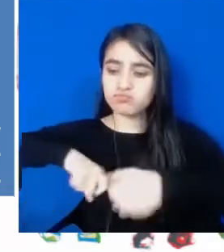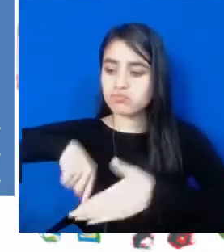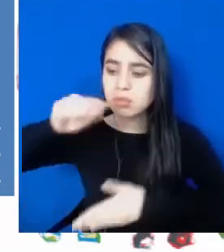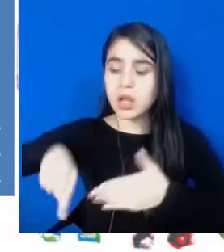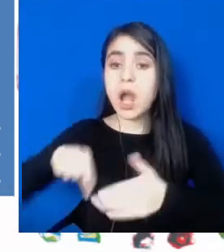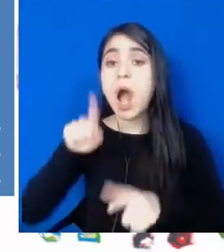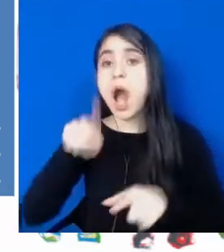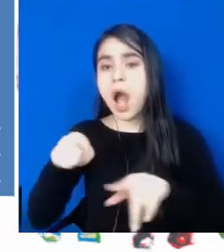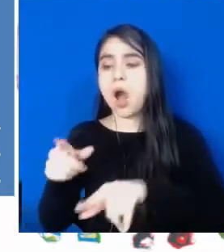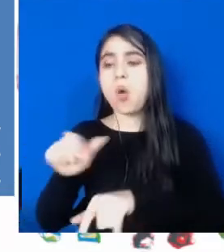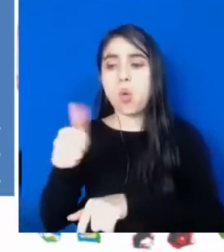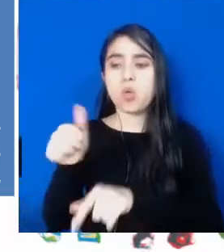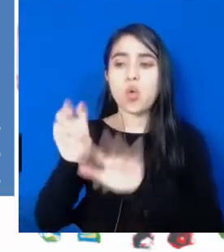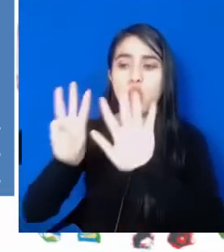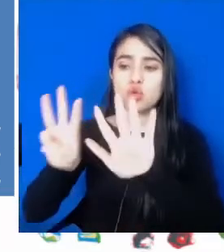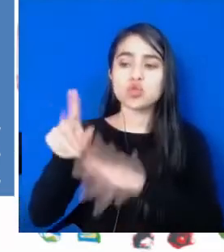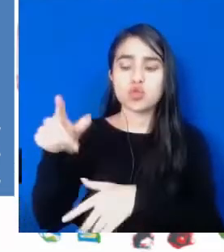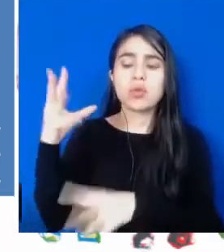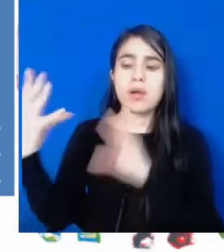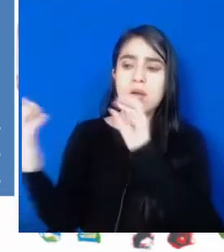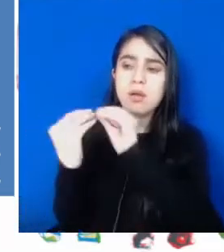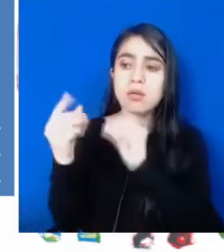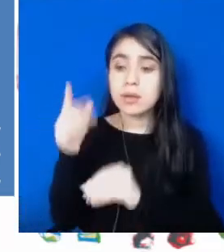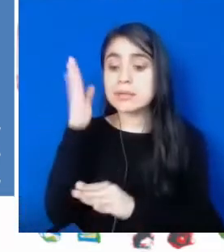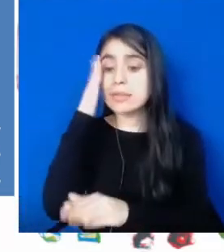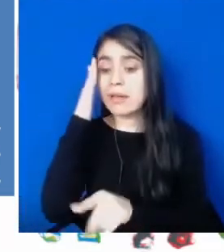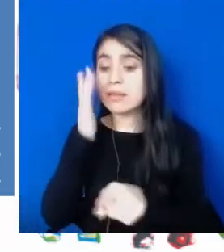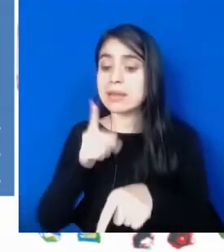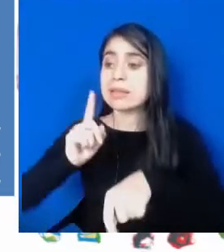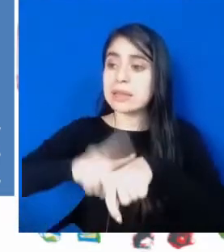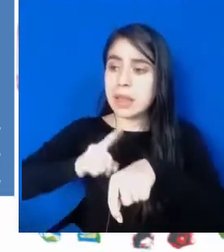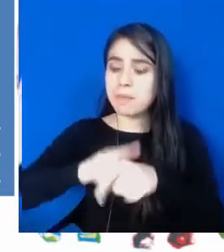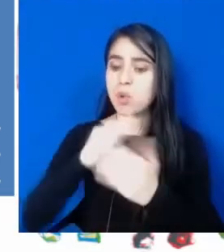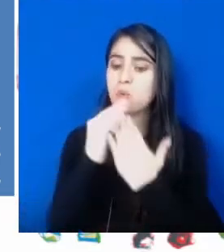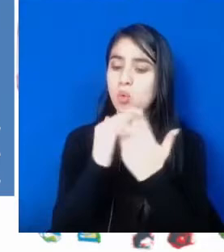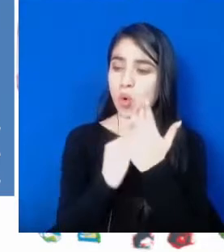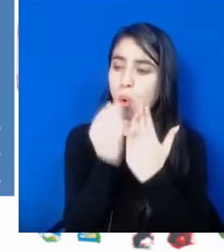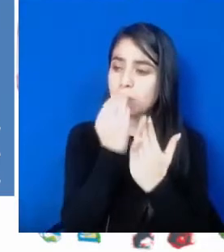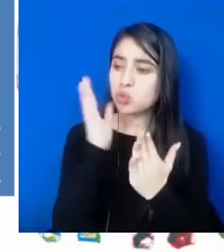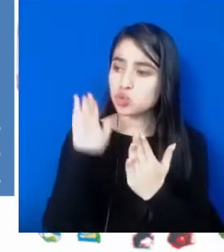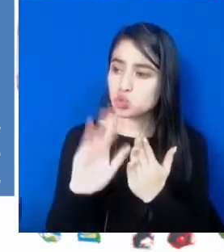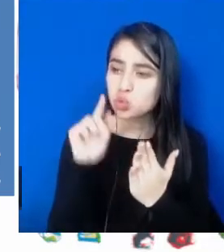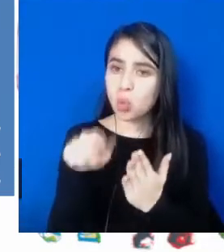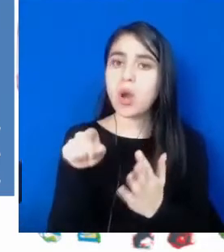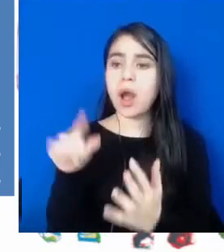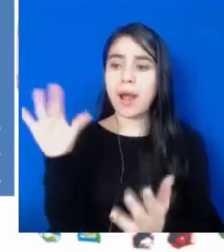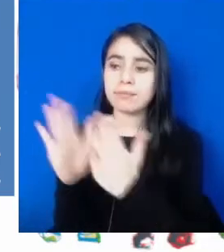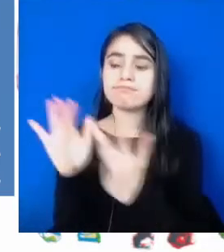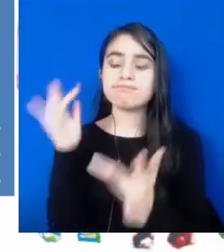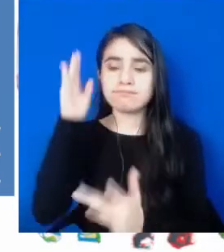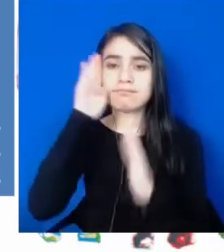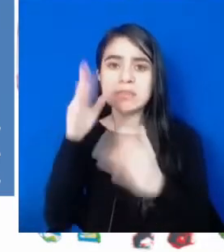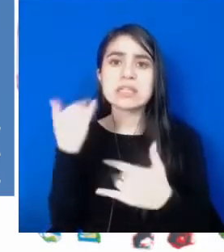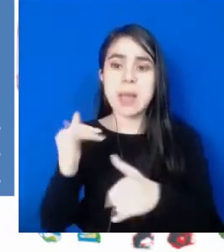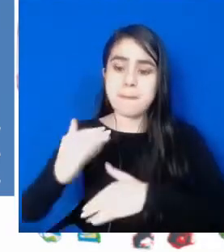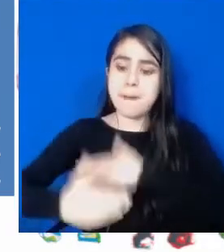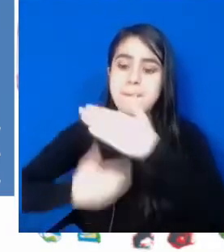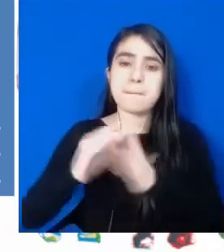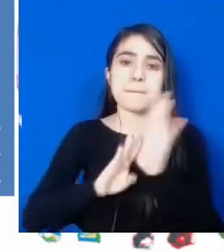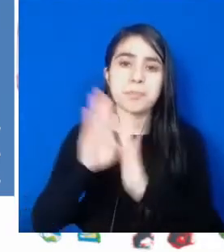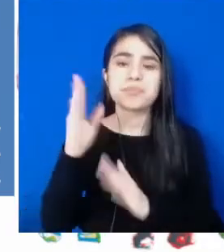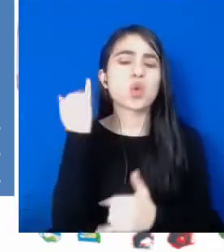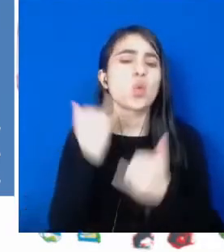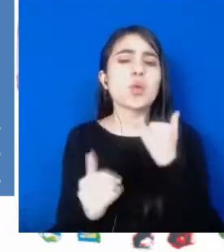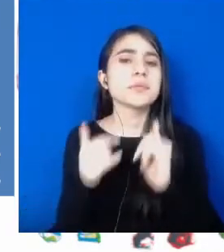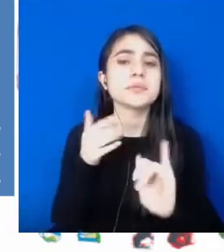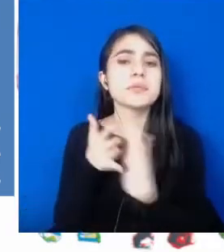acuerdo sobre el manejo, considerando su cultura, de sus minutas, de sus menús. Esto es un avance para nosotros de gran